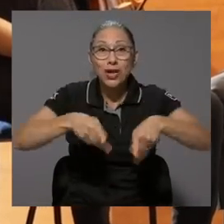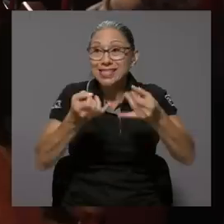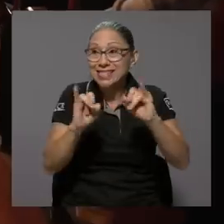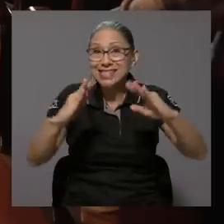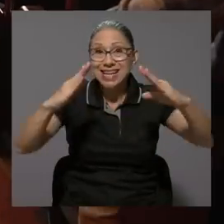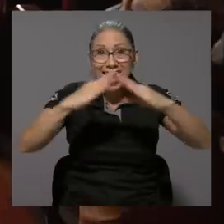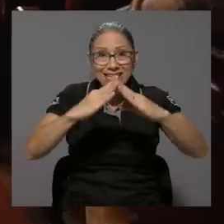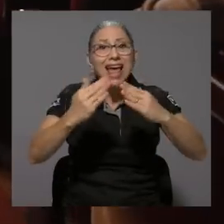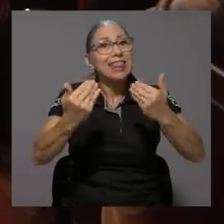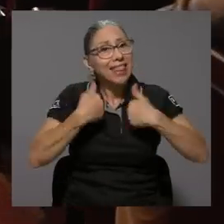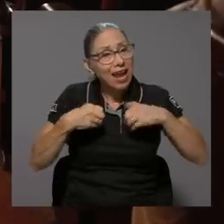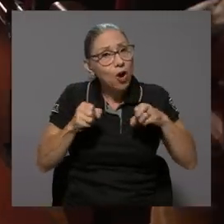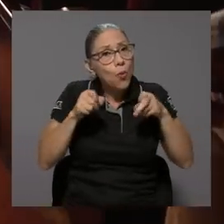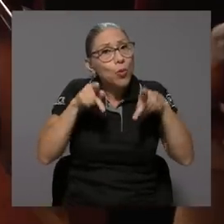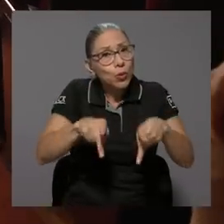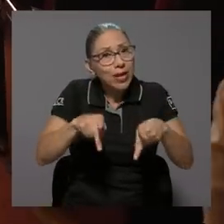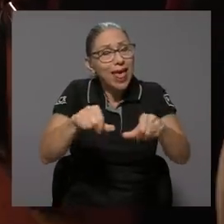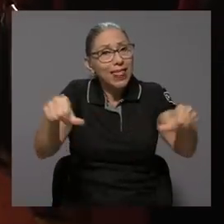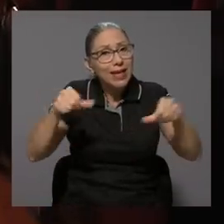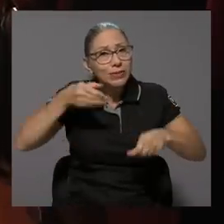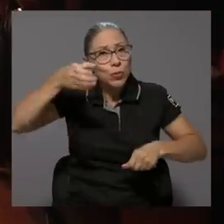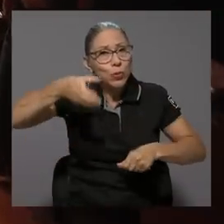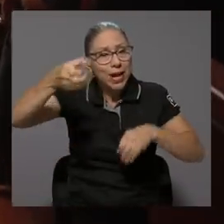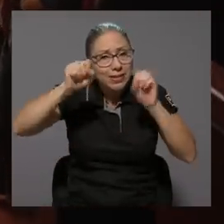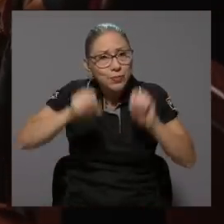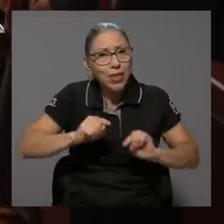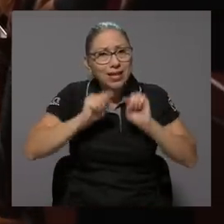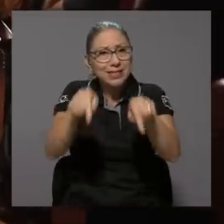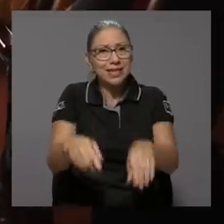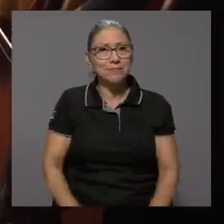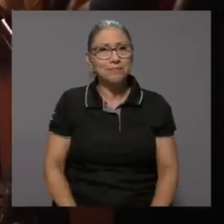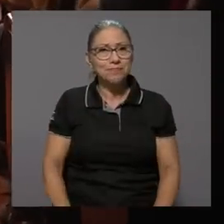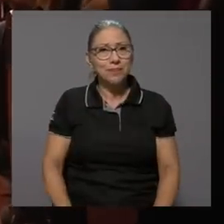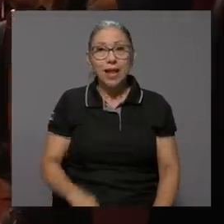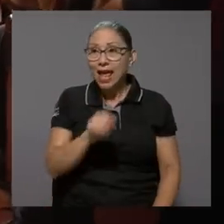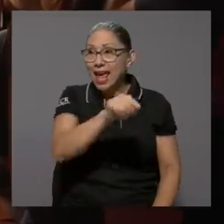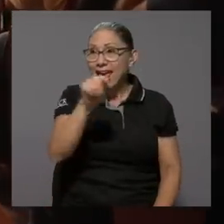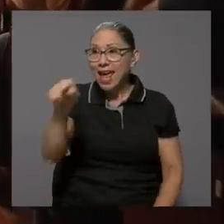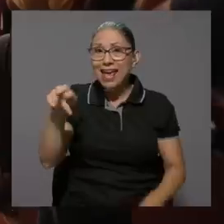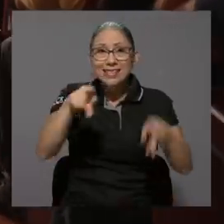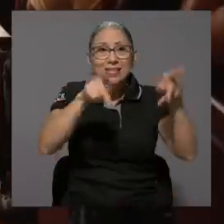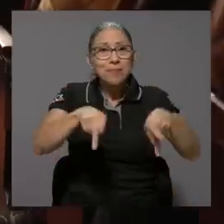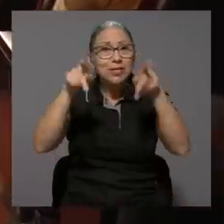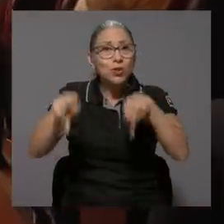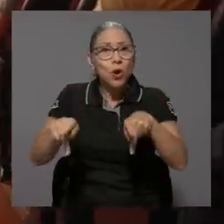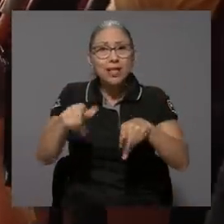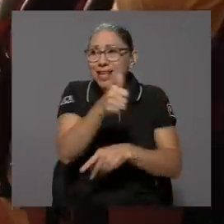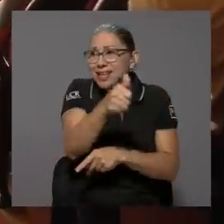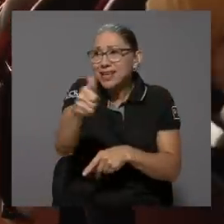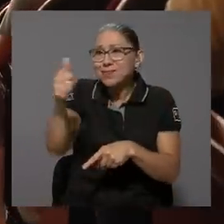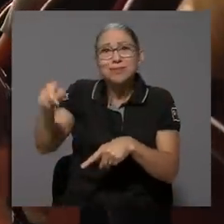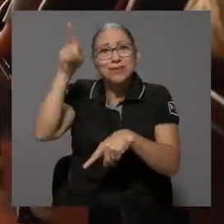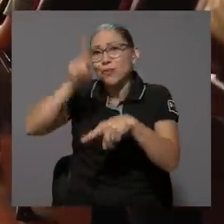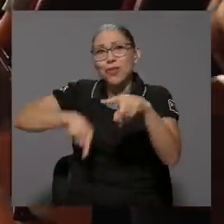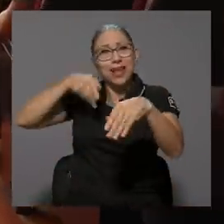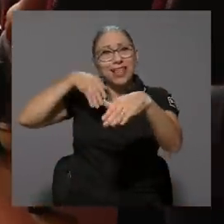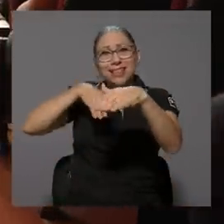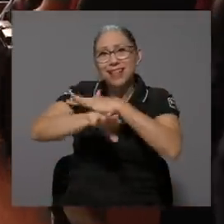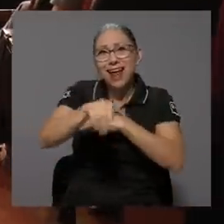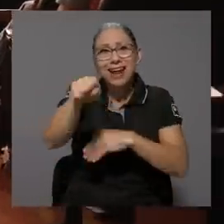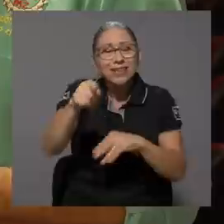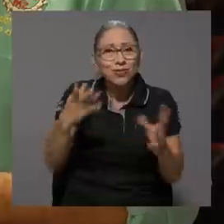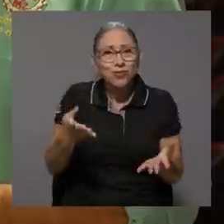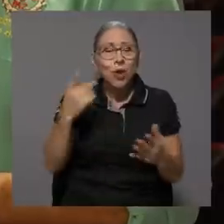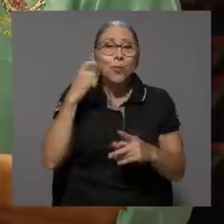tengan espacios culturales a los que puedan asistir. Estas personas no se podían acercar por sí solas, porque